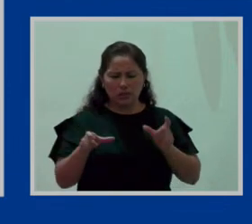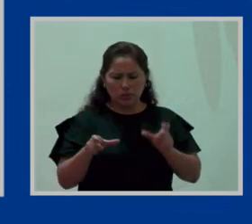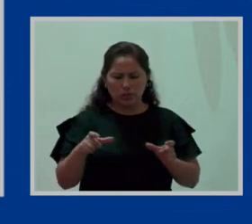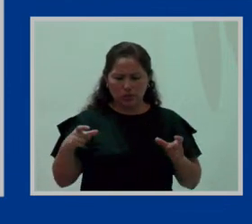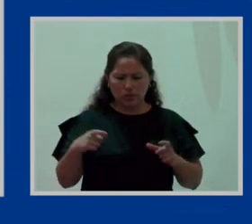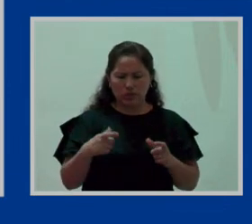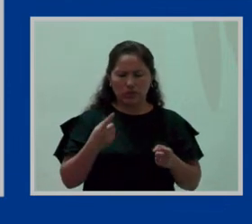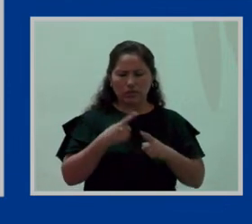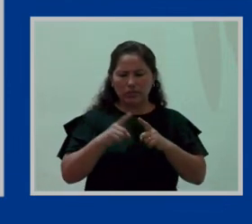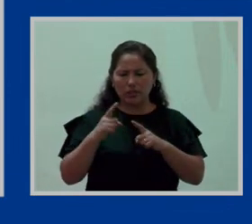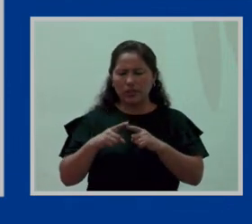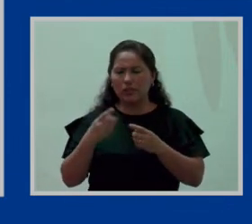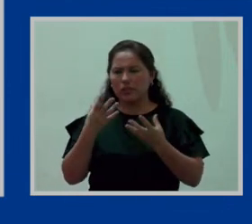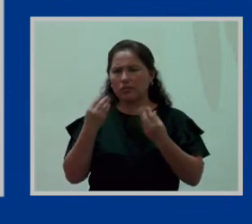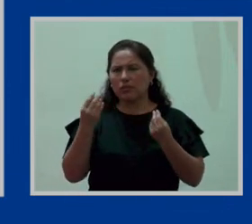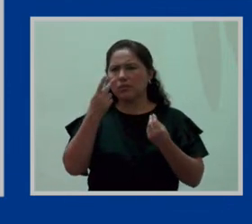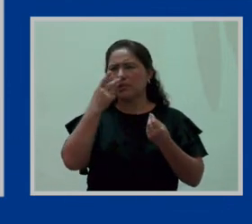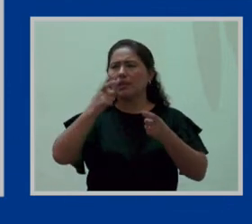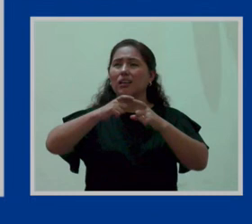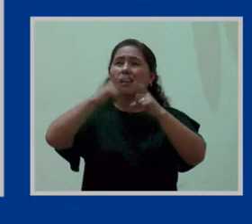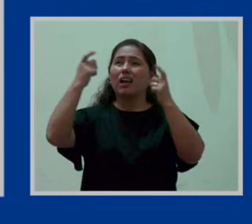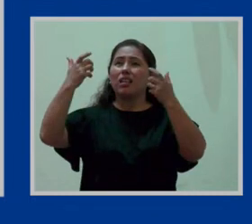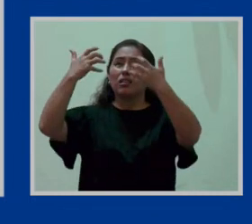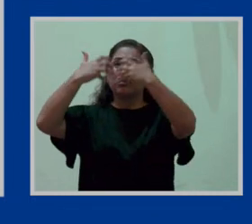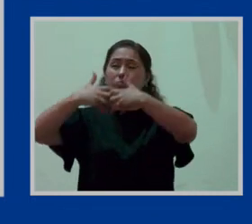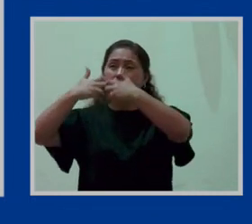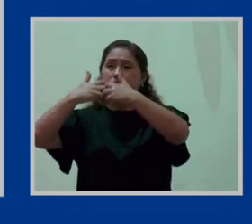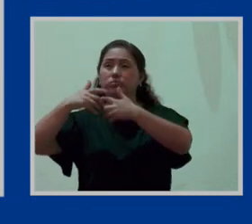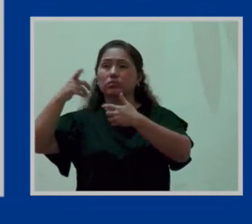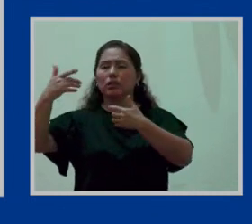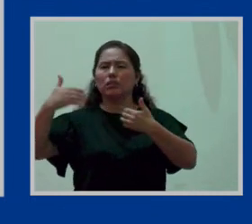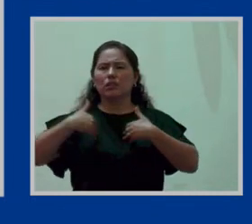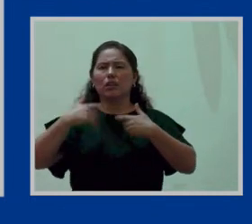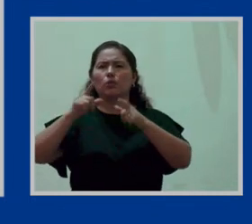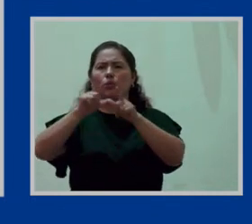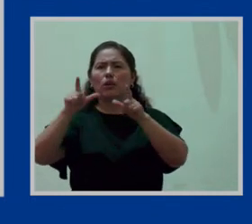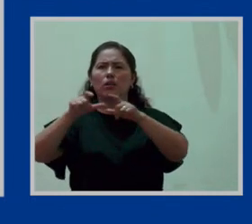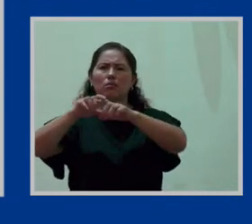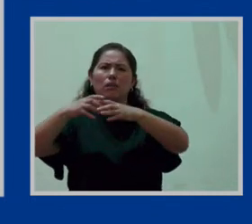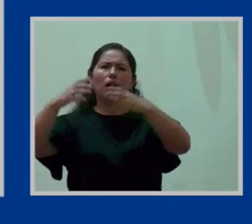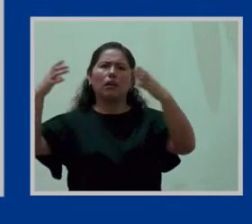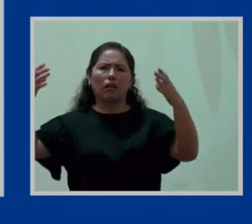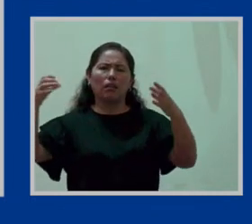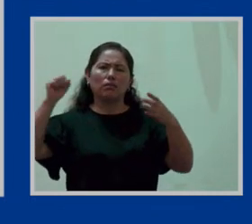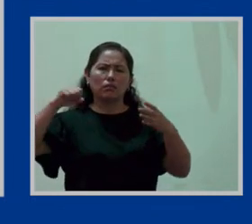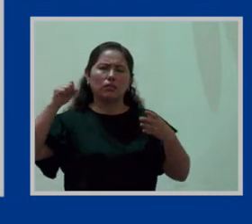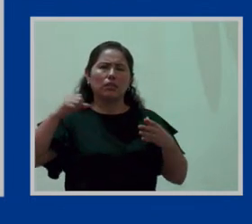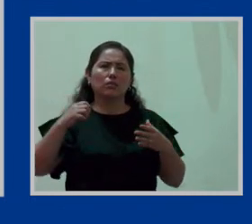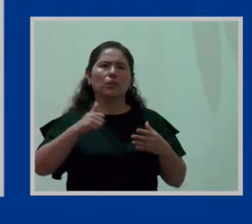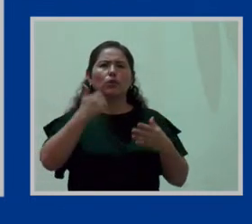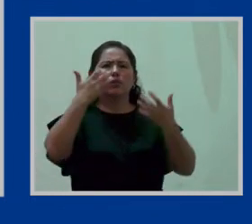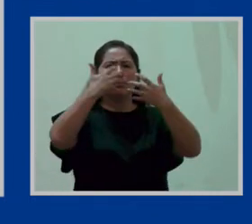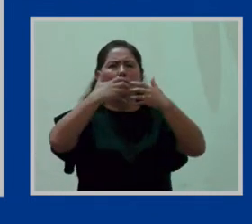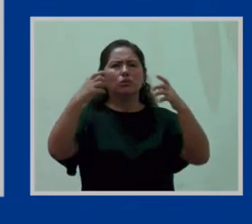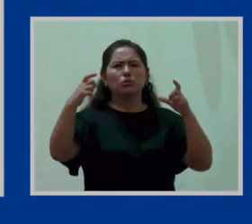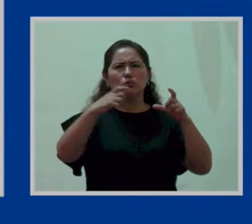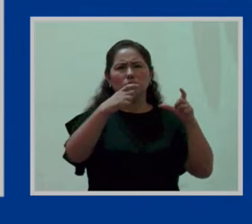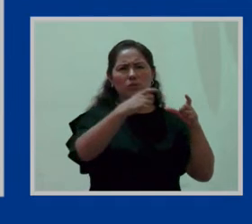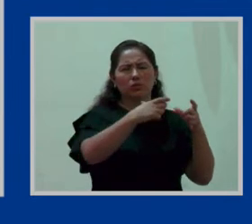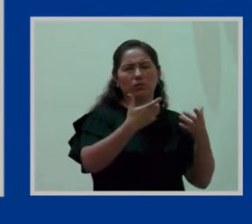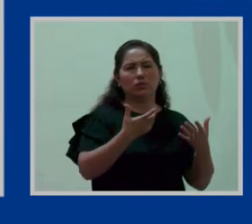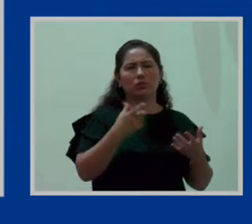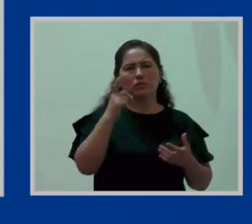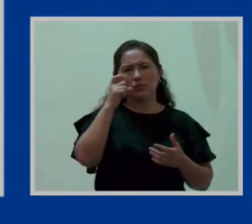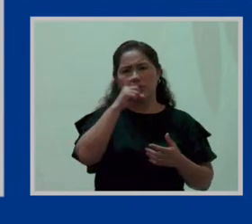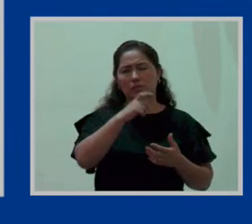salvo excepciones de grandes empresas en donde tienen una población, digamos, mucho más considerable y con las características,